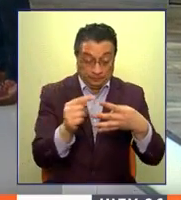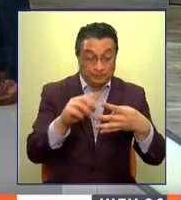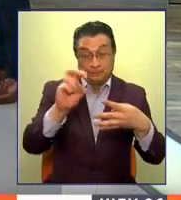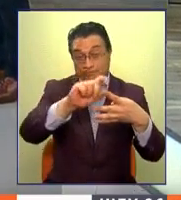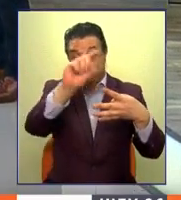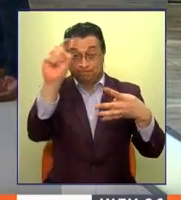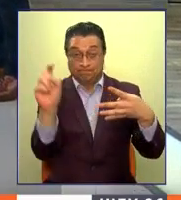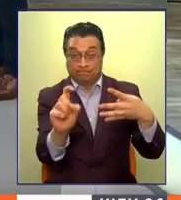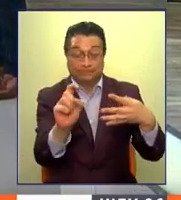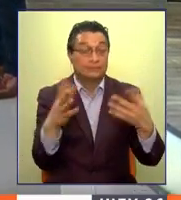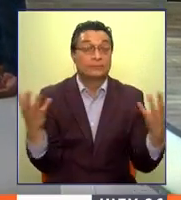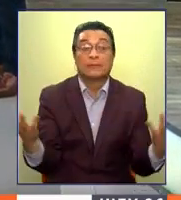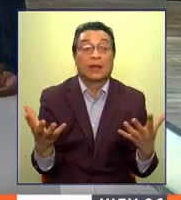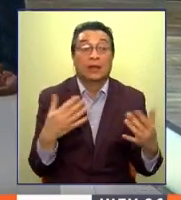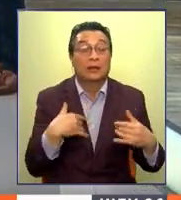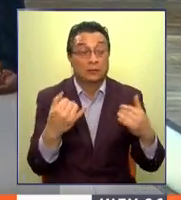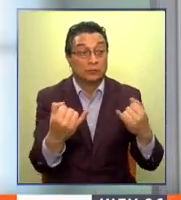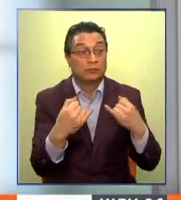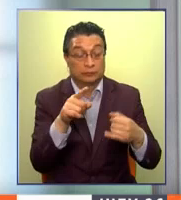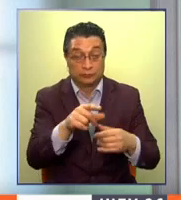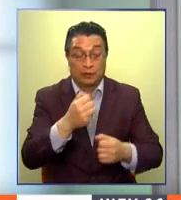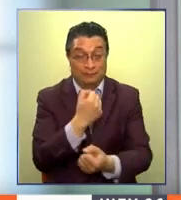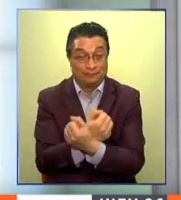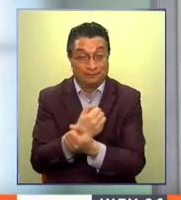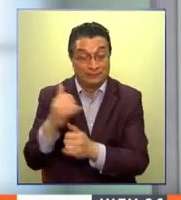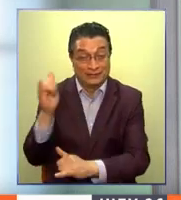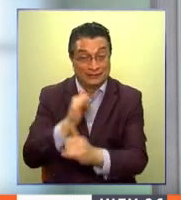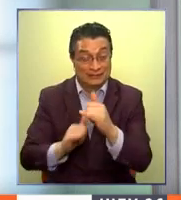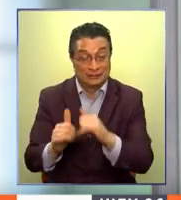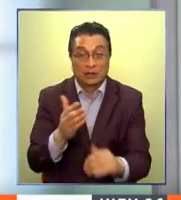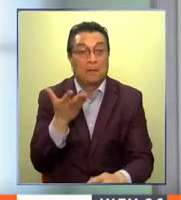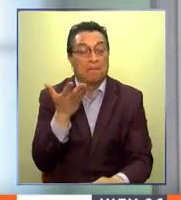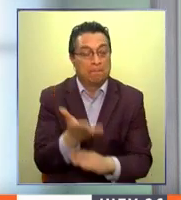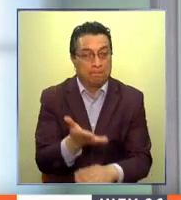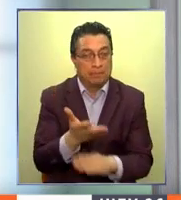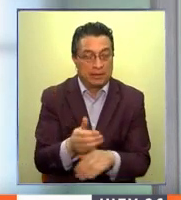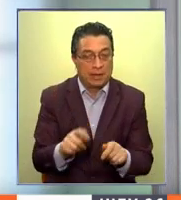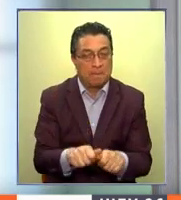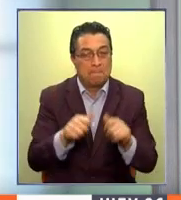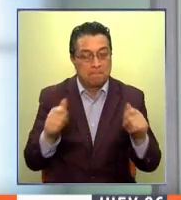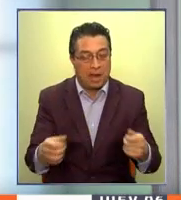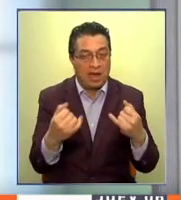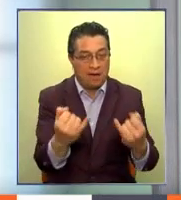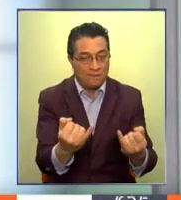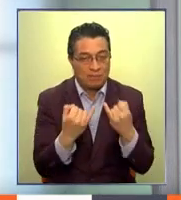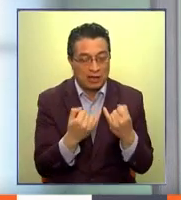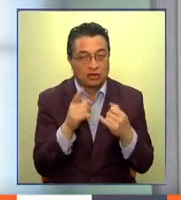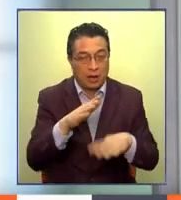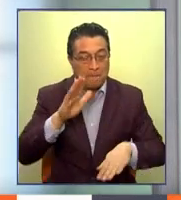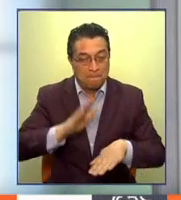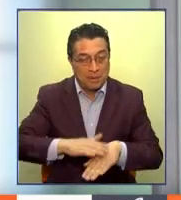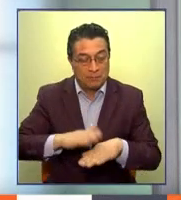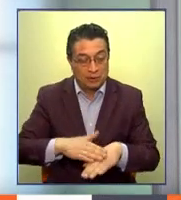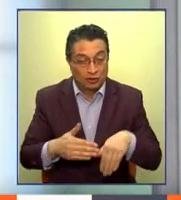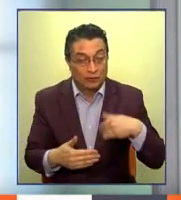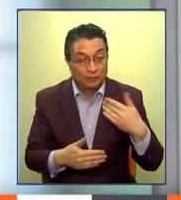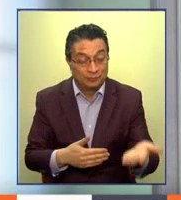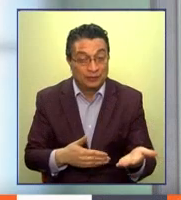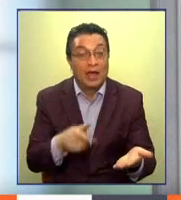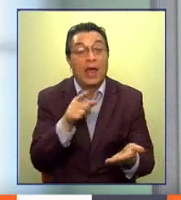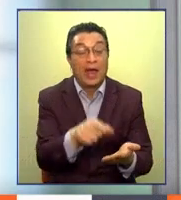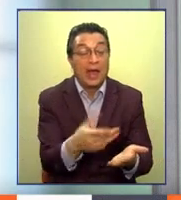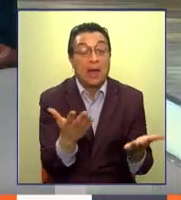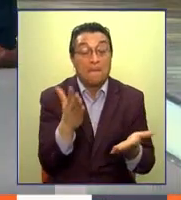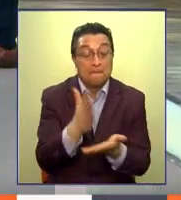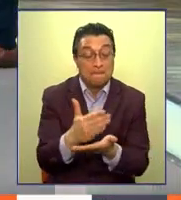surgió tras informarse que la comisaría virtual exigiría nuevos datos para los distintos permisos que entregan y para que